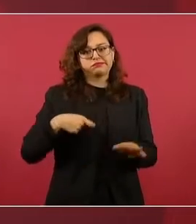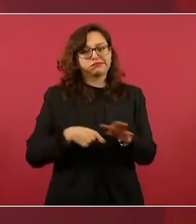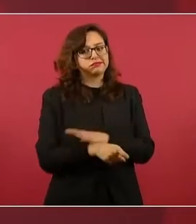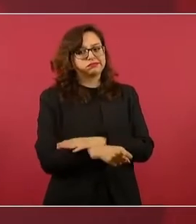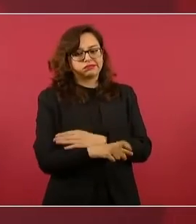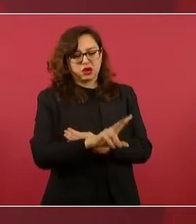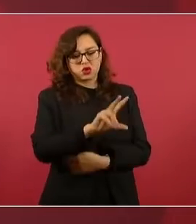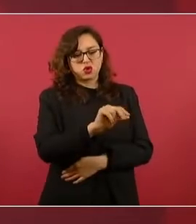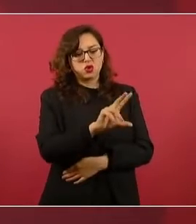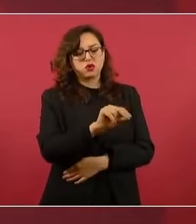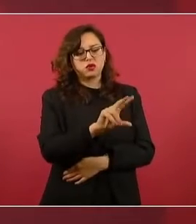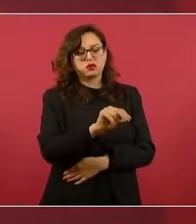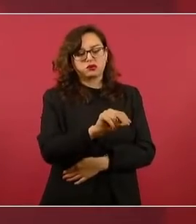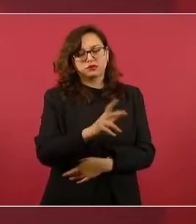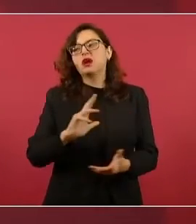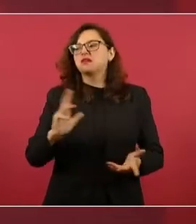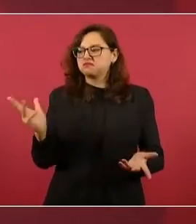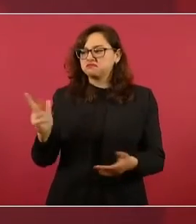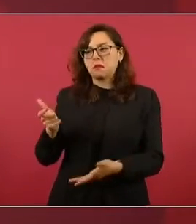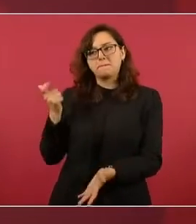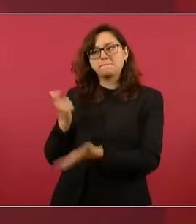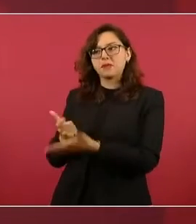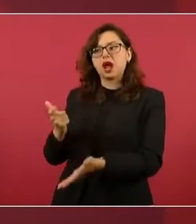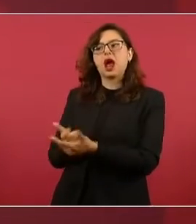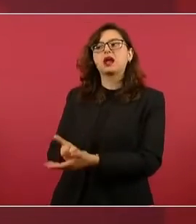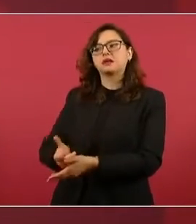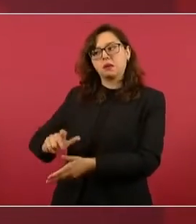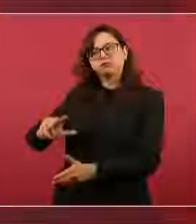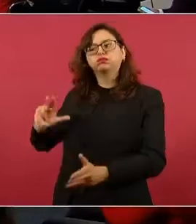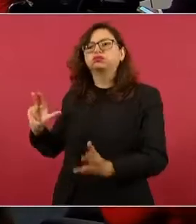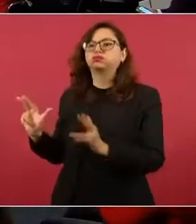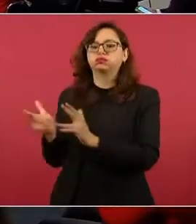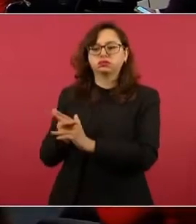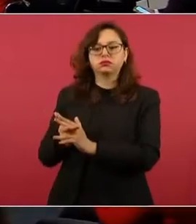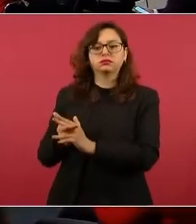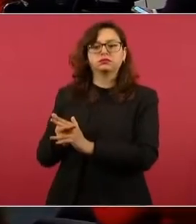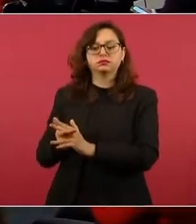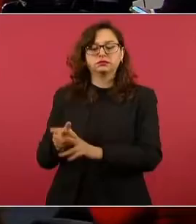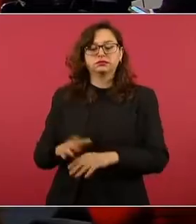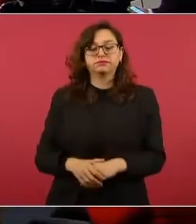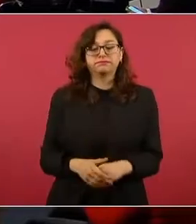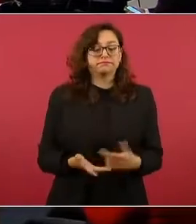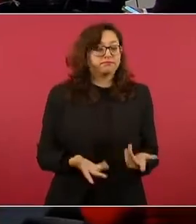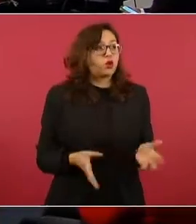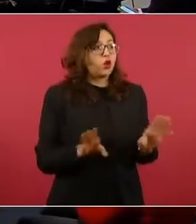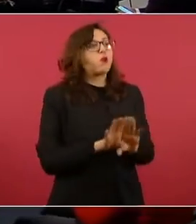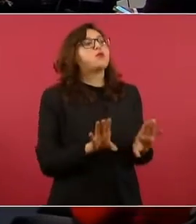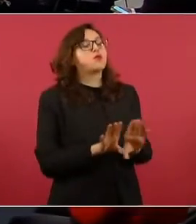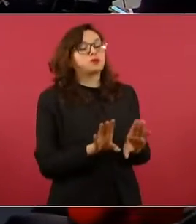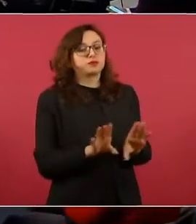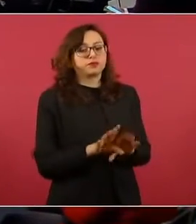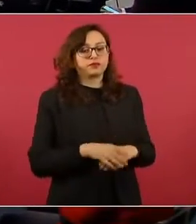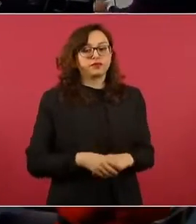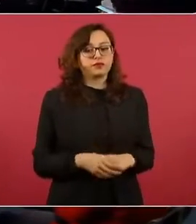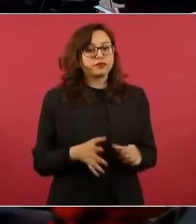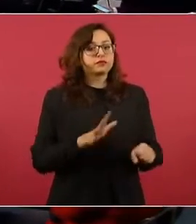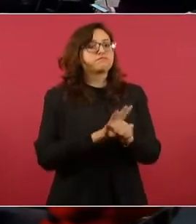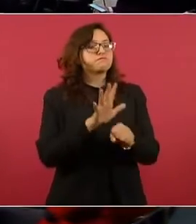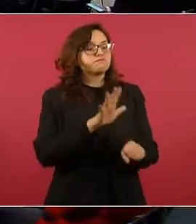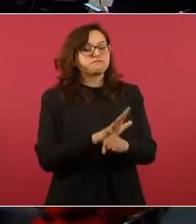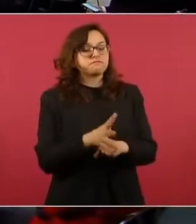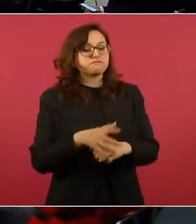y estamos viendo eso. ¿Cómo se va a enfrentar, presidente? ¿Cuáles son las acciones